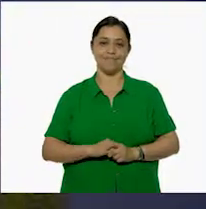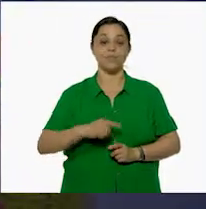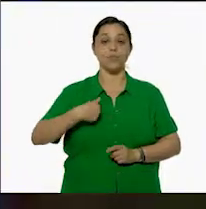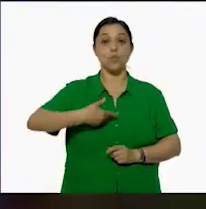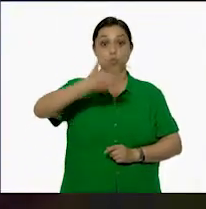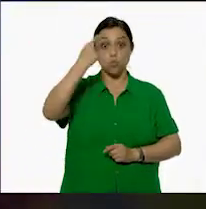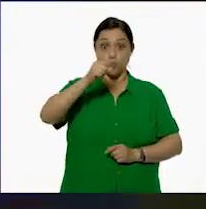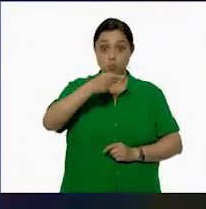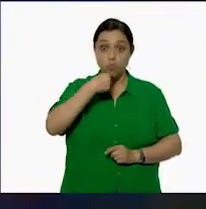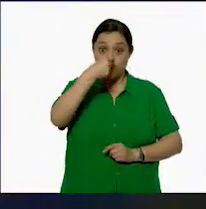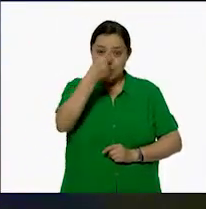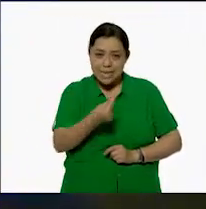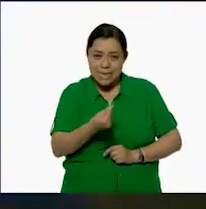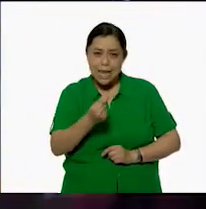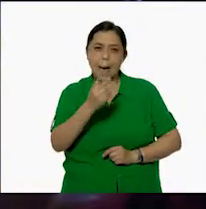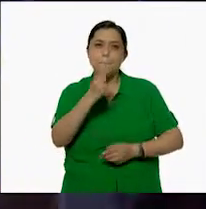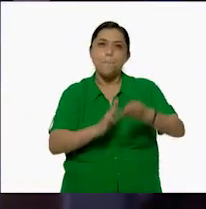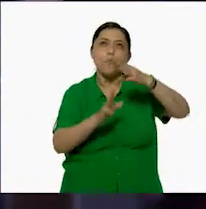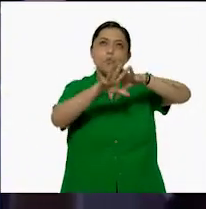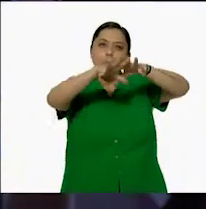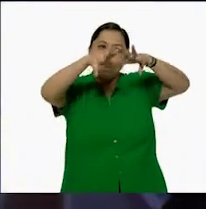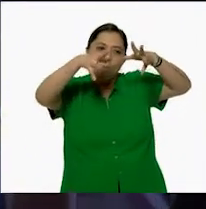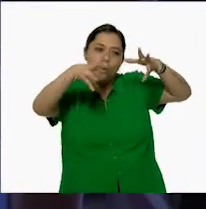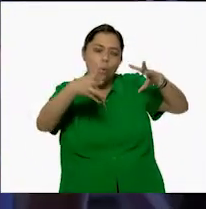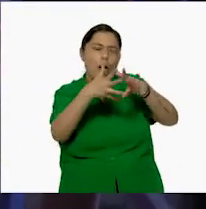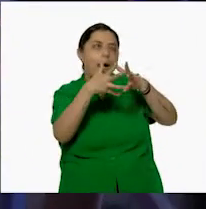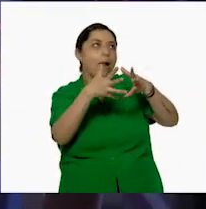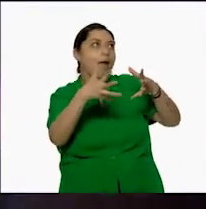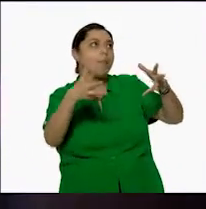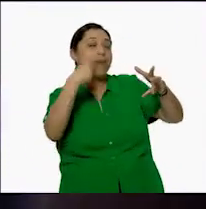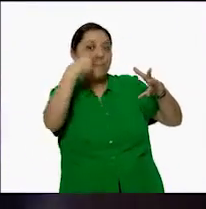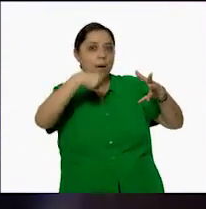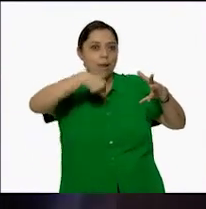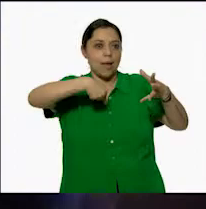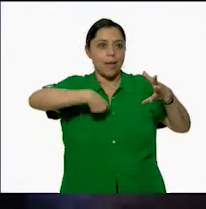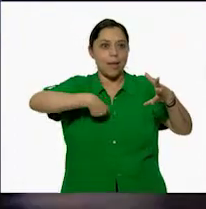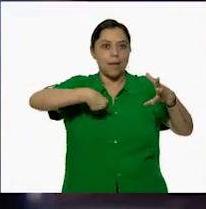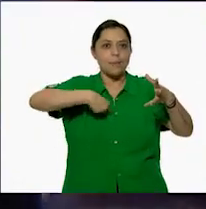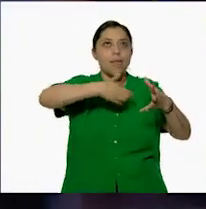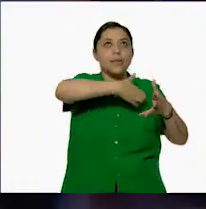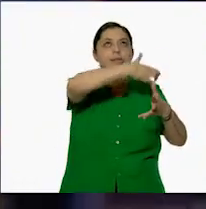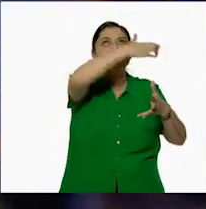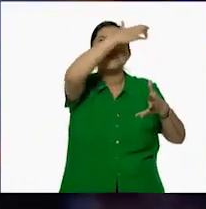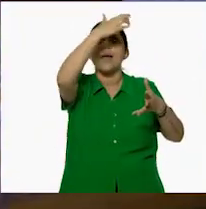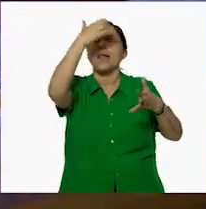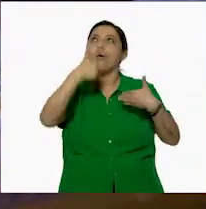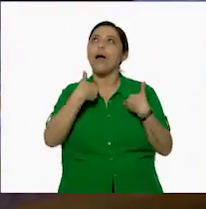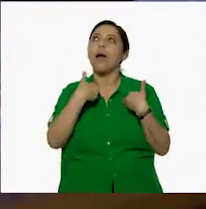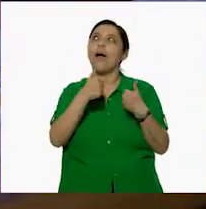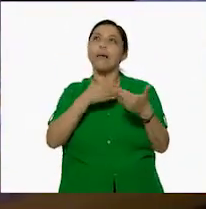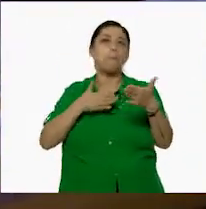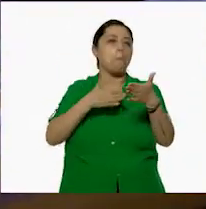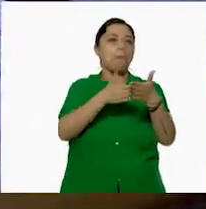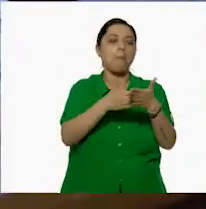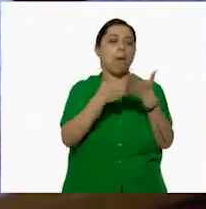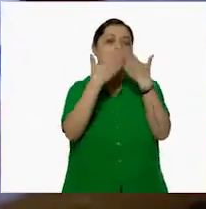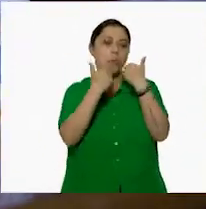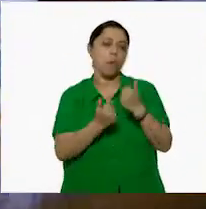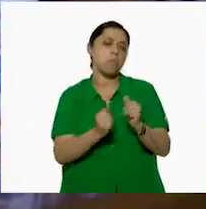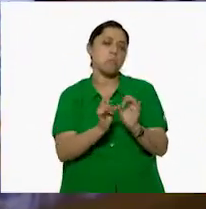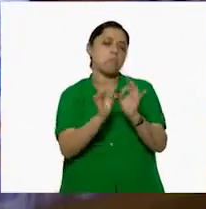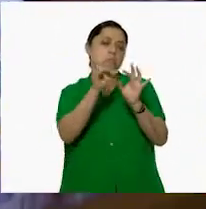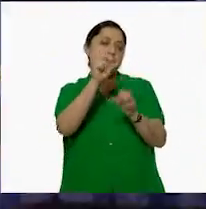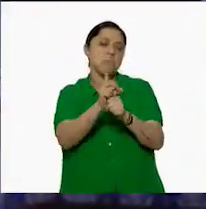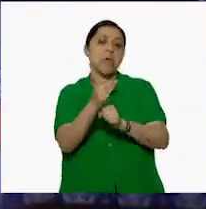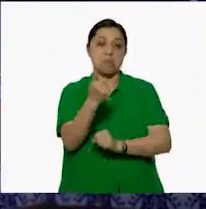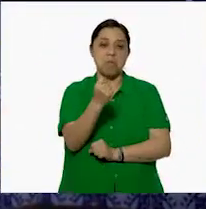eres pequeña, el mundo parece ser inmenso, pero para mí fue el cielo el que me hizo entender que no había límites. Un día en la televisión, vi